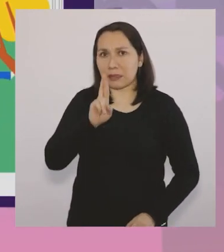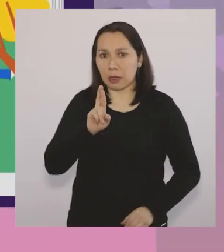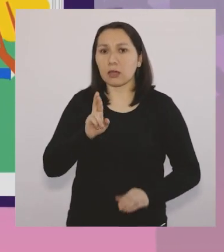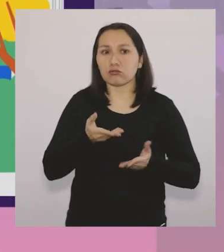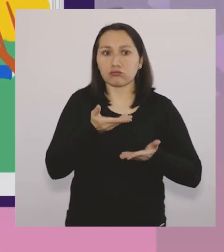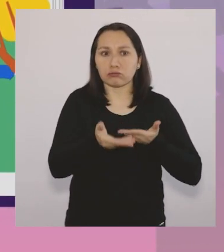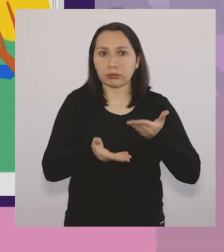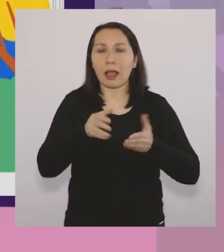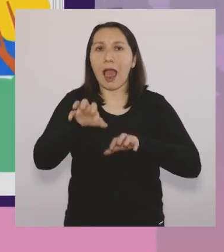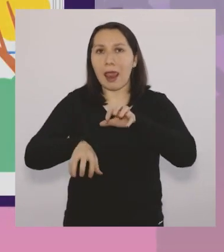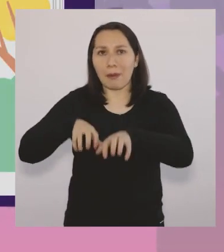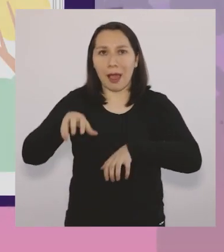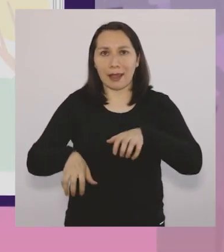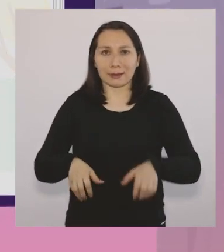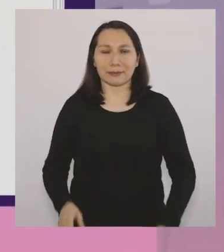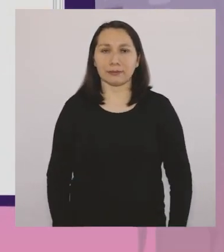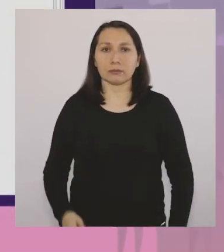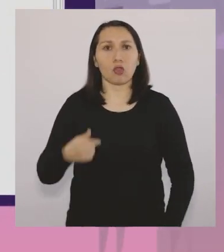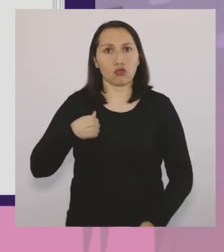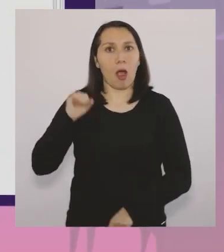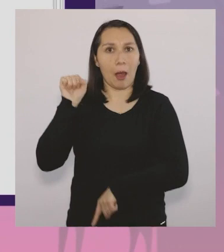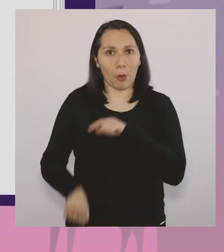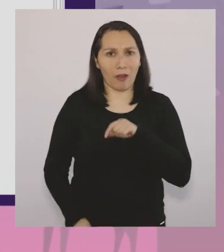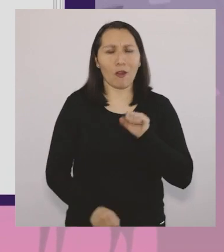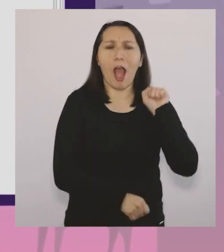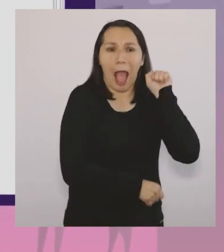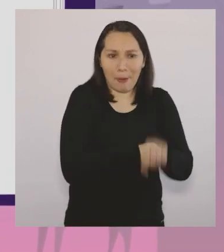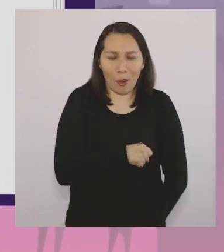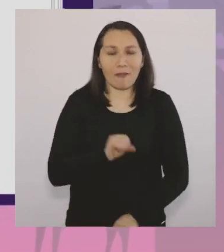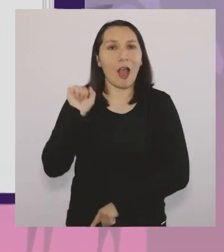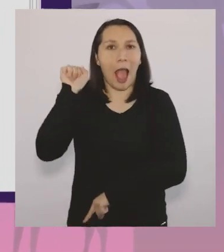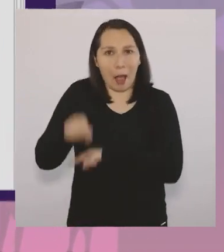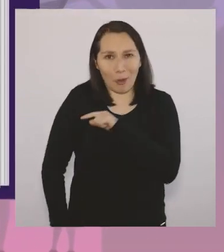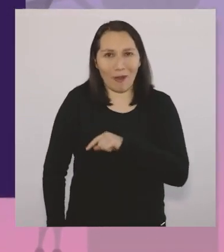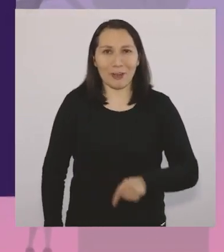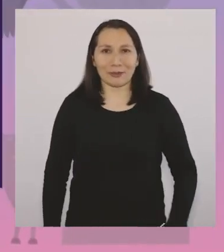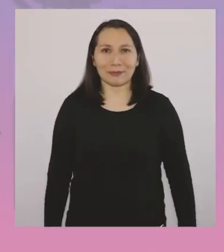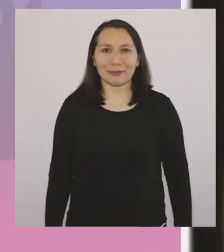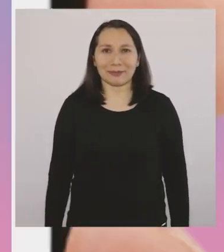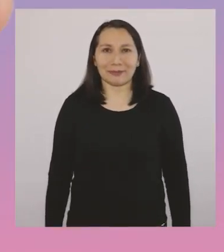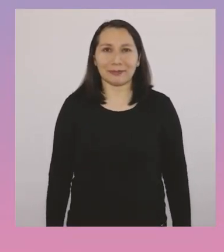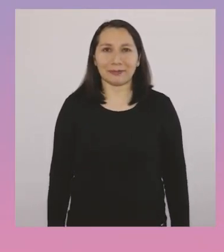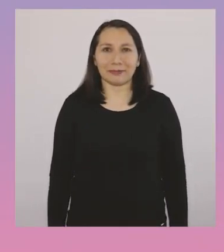respeto hacia los animales. Yo apruebo. Apruebo. Apruebo. Apruebo.